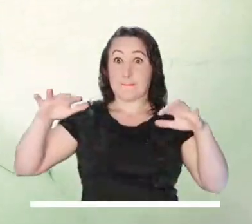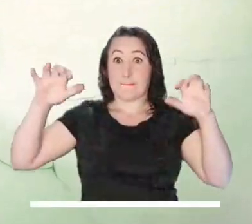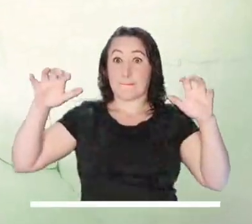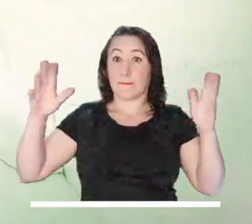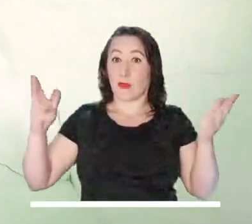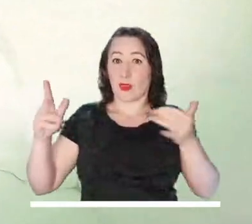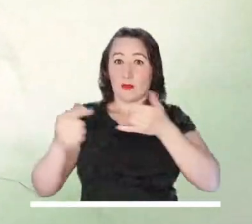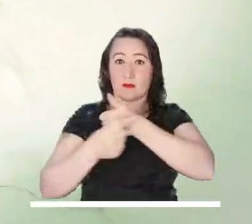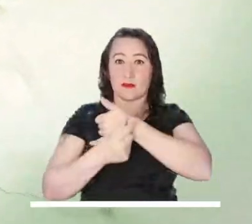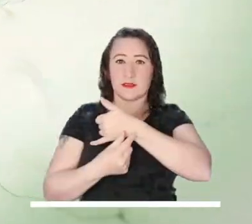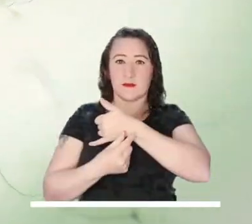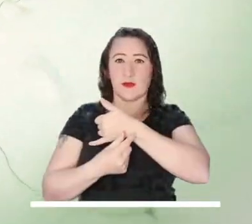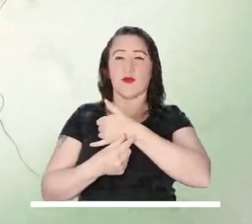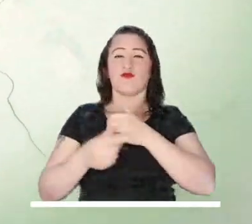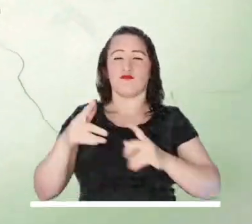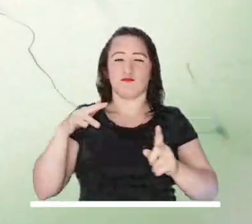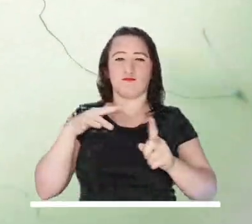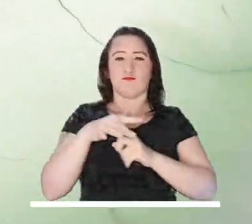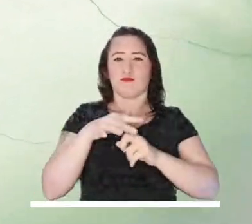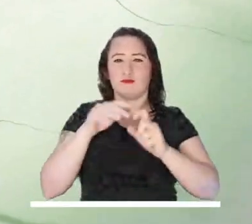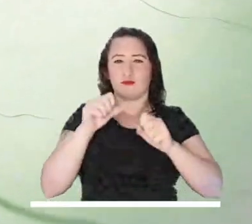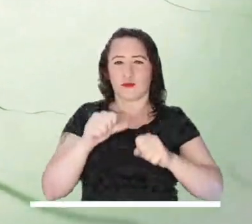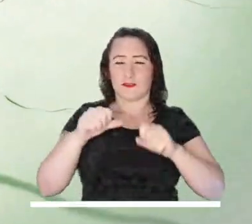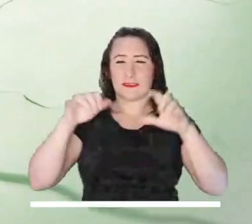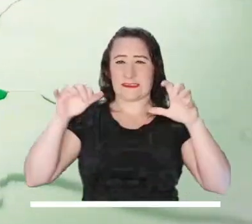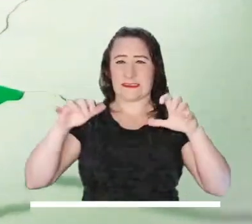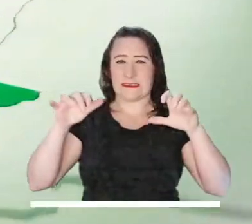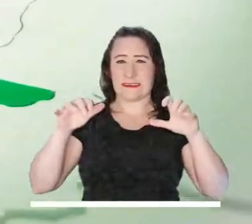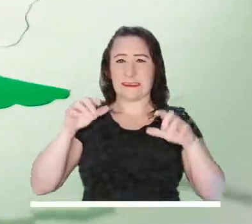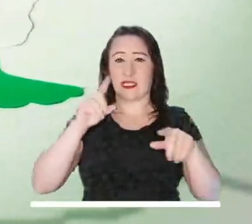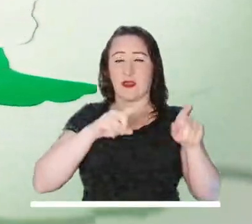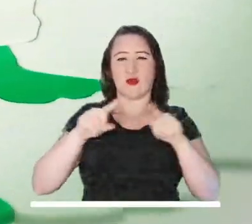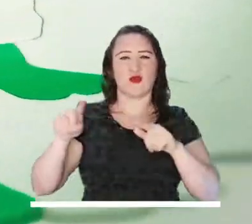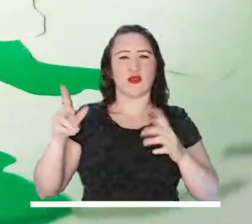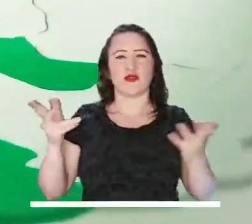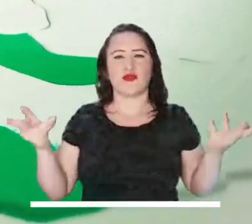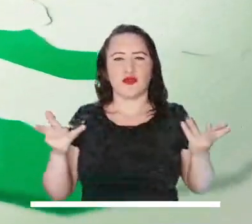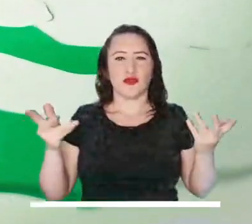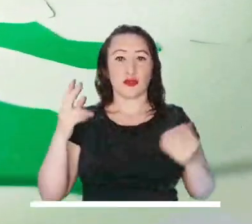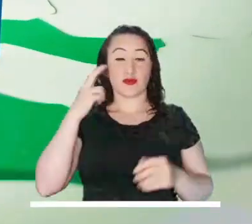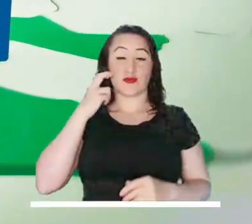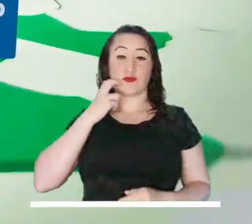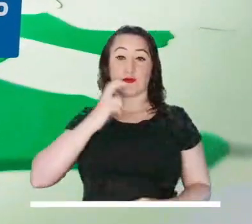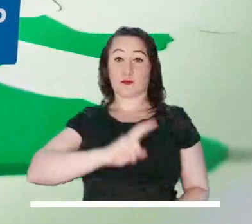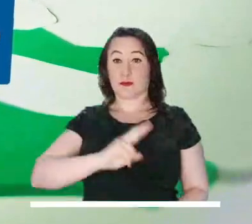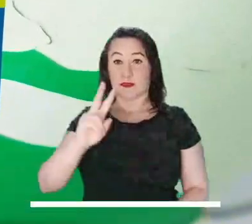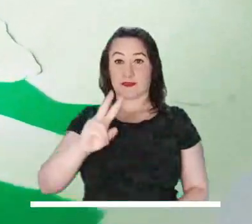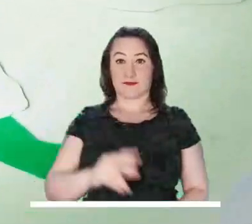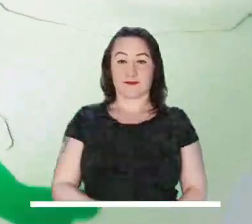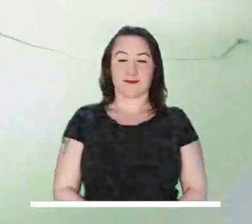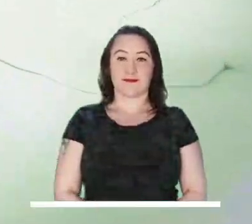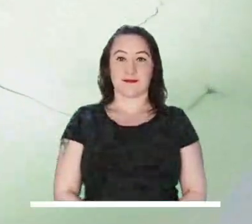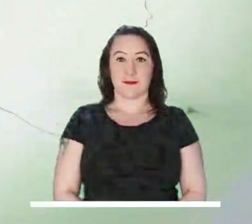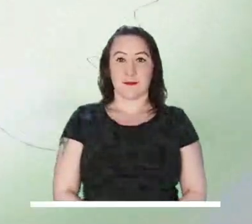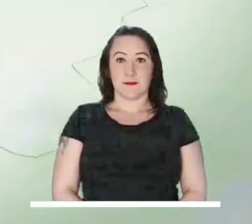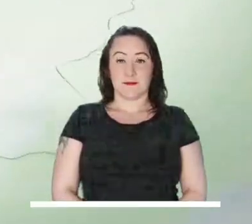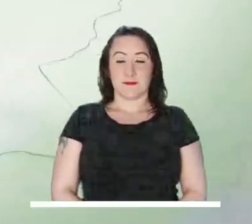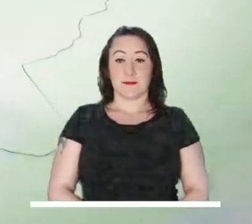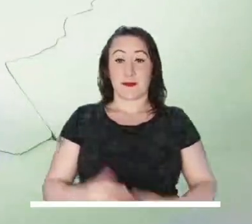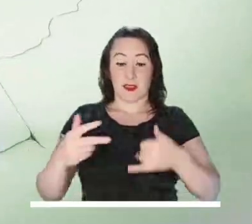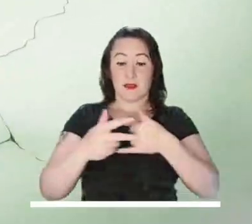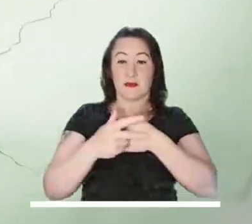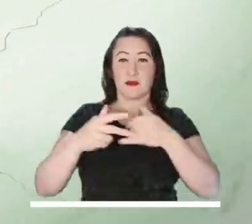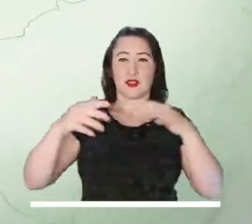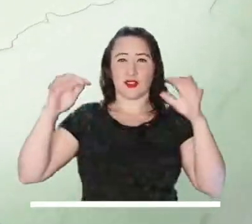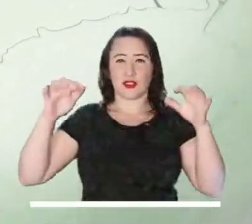El tiempo seco previsto en el Pacífico podría haberse interrumpido por algunas precipitaciones en Chocó y Valle del Cauca.